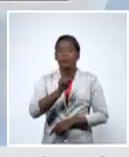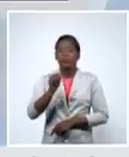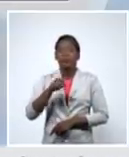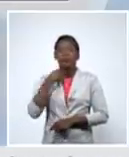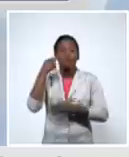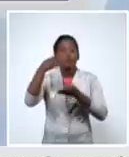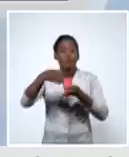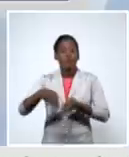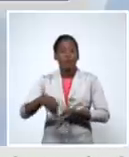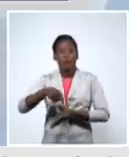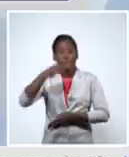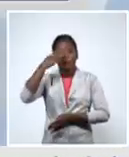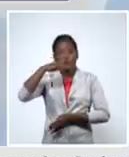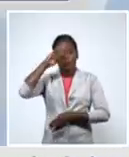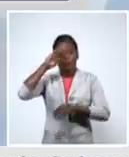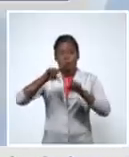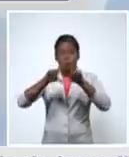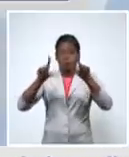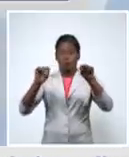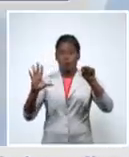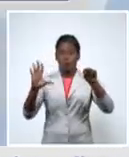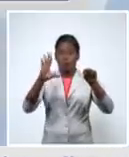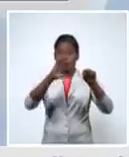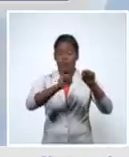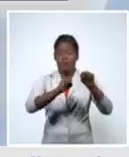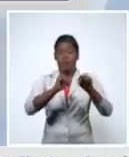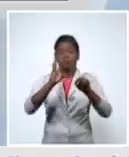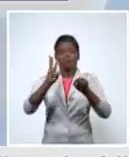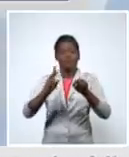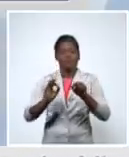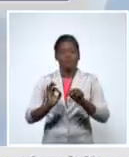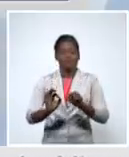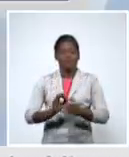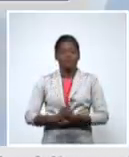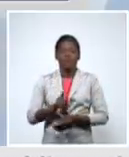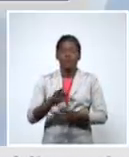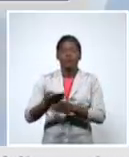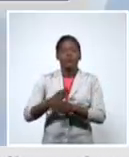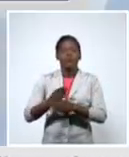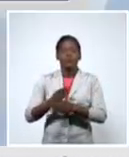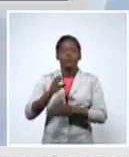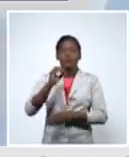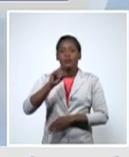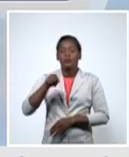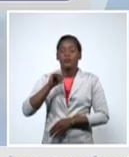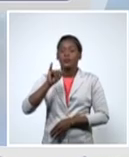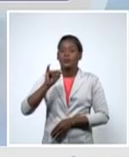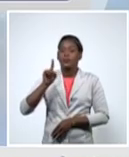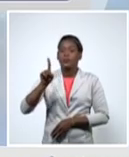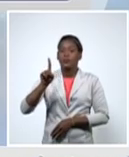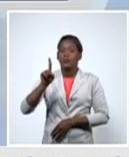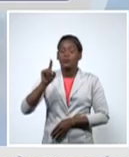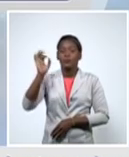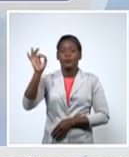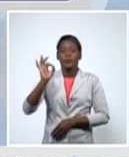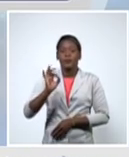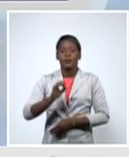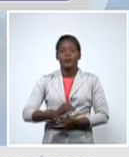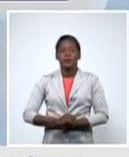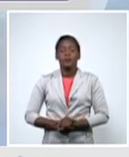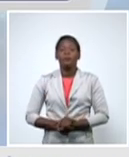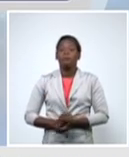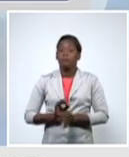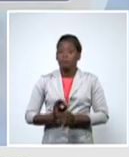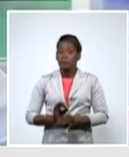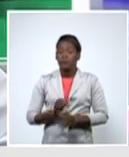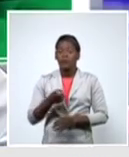fallecidos en nuestro país eso da una letalidad del 0.61% similar a la